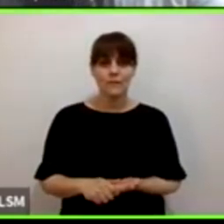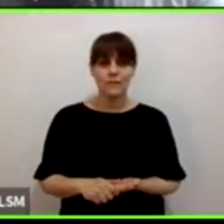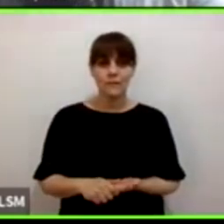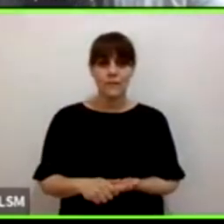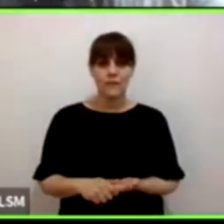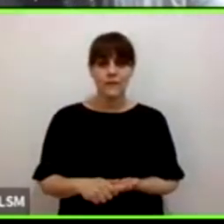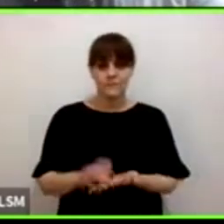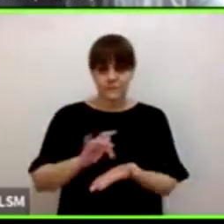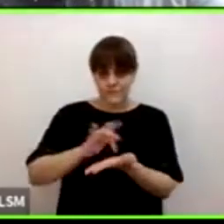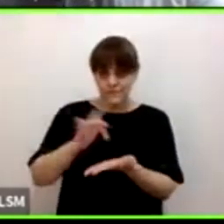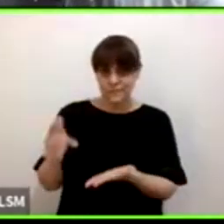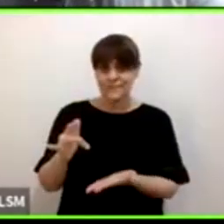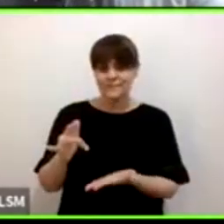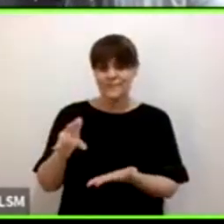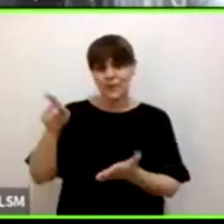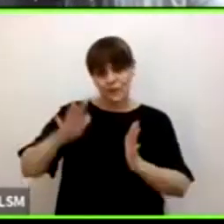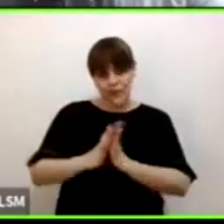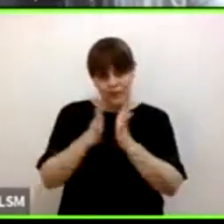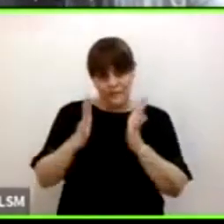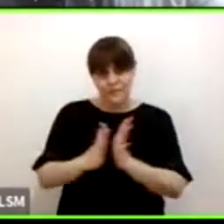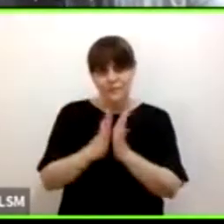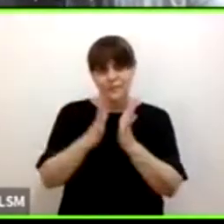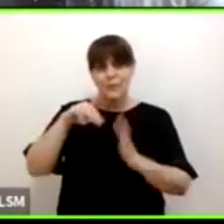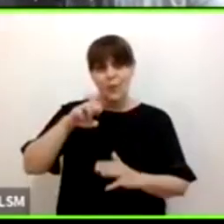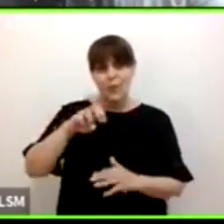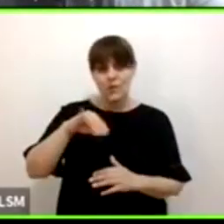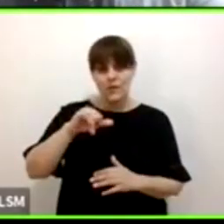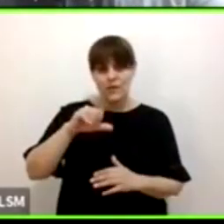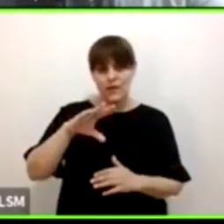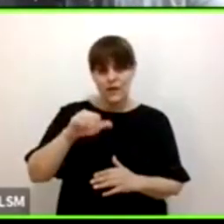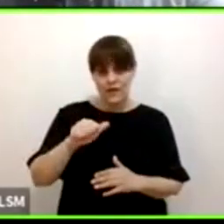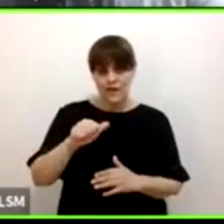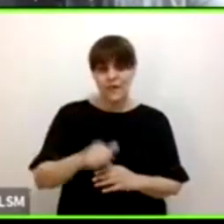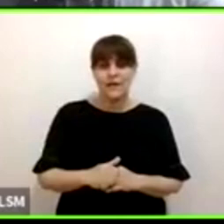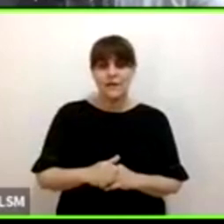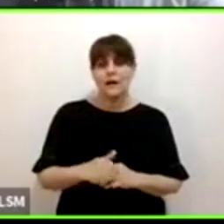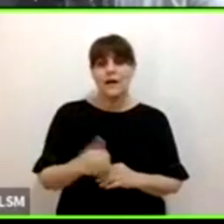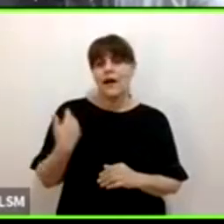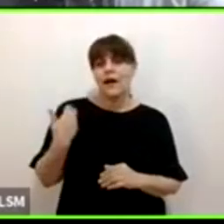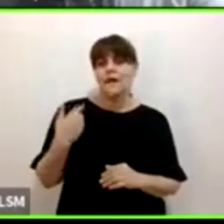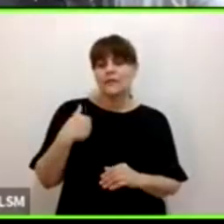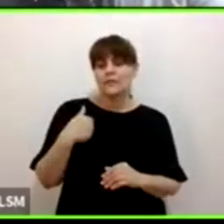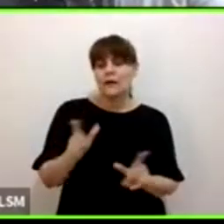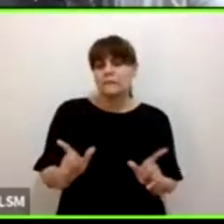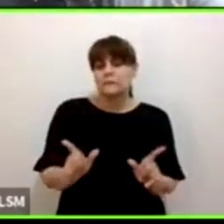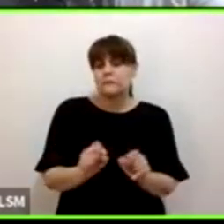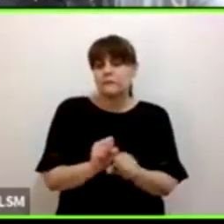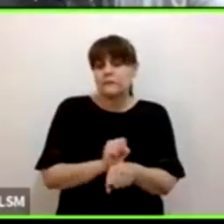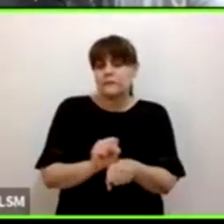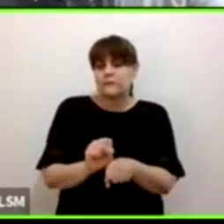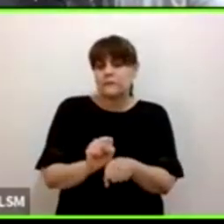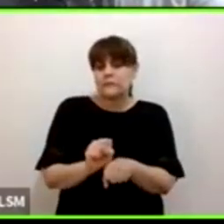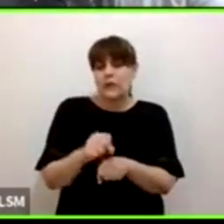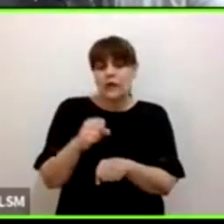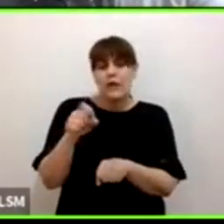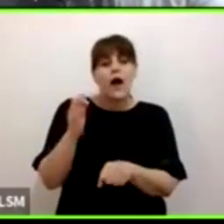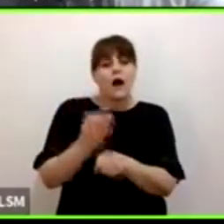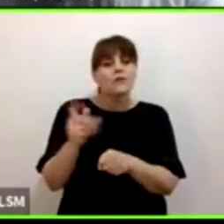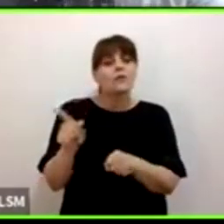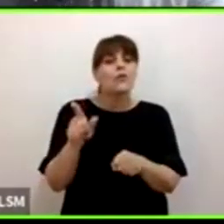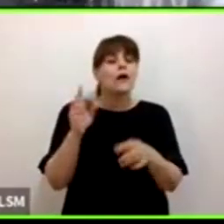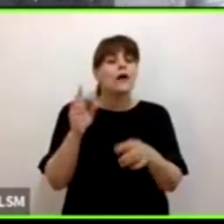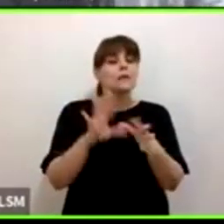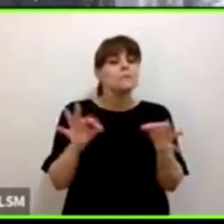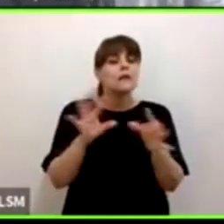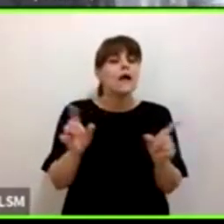Muchas gracias por tu participación, Mónica. Ya había comentado, grosso modo, y con este cierre maravilloso que nos